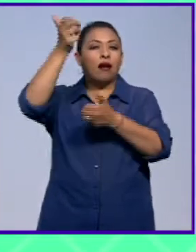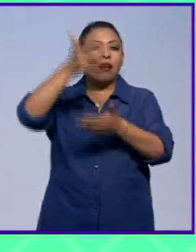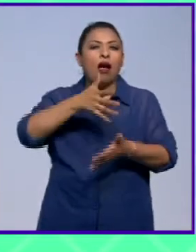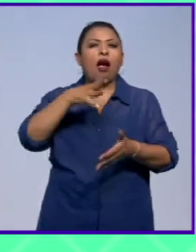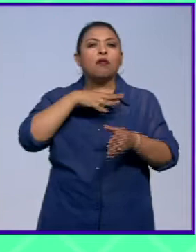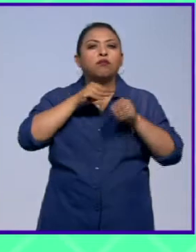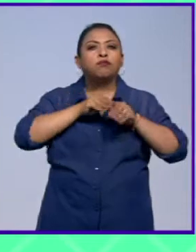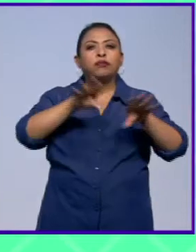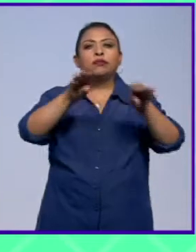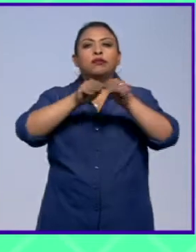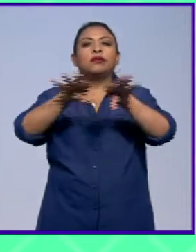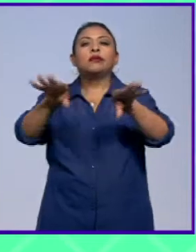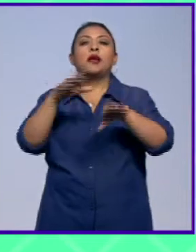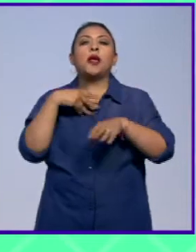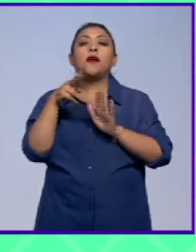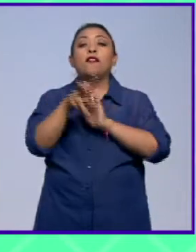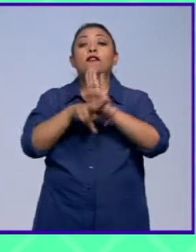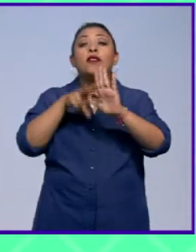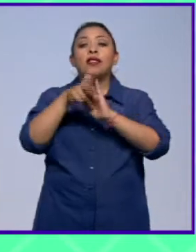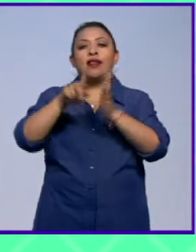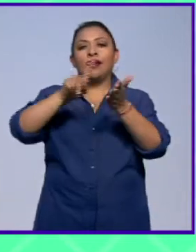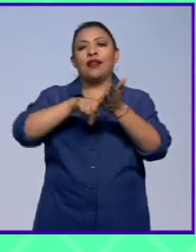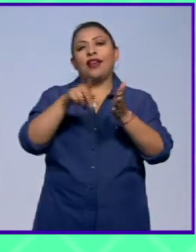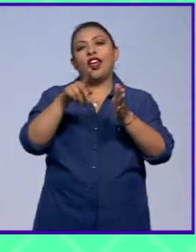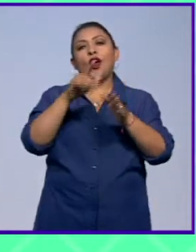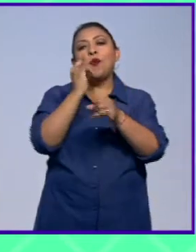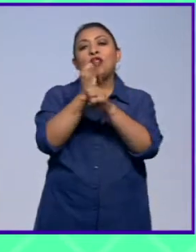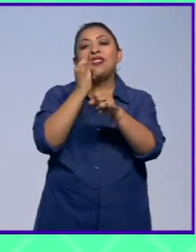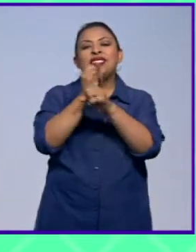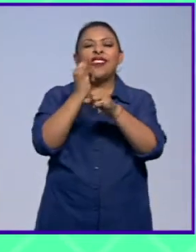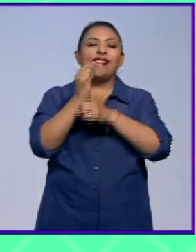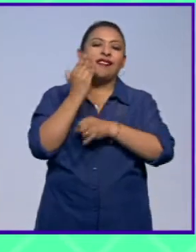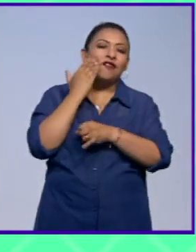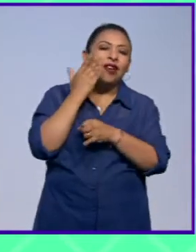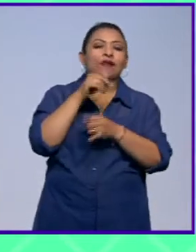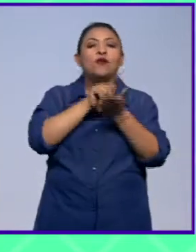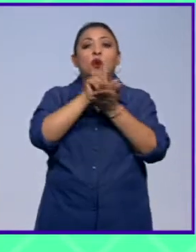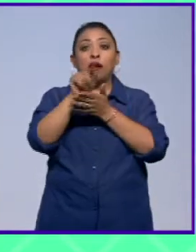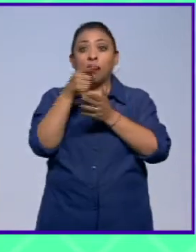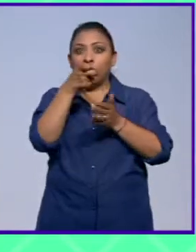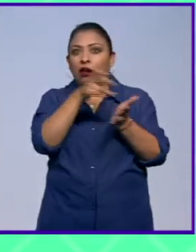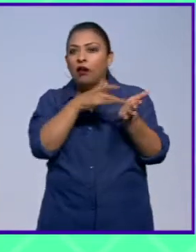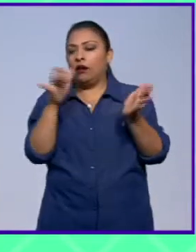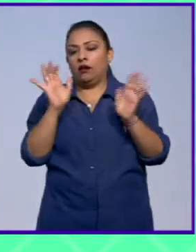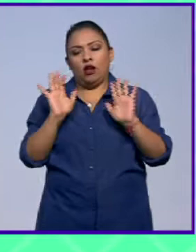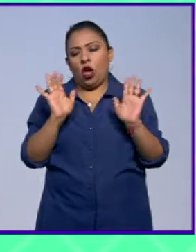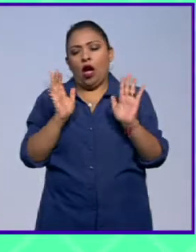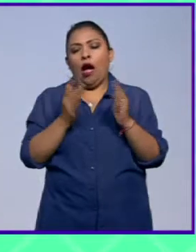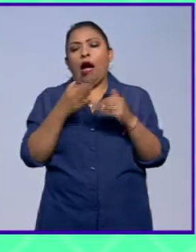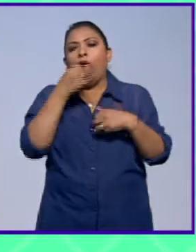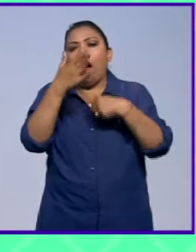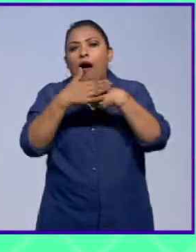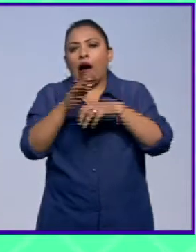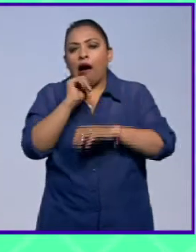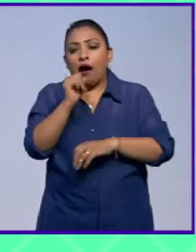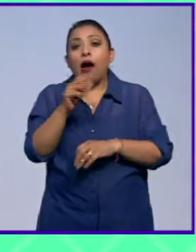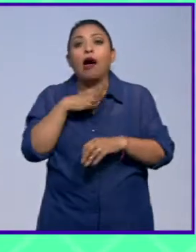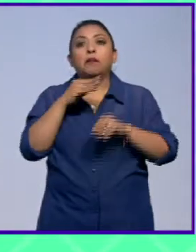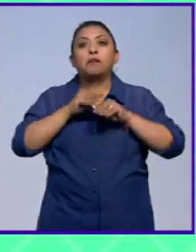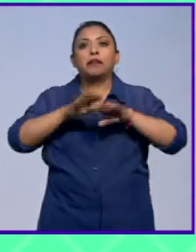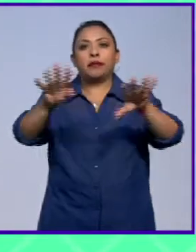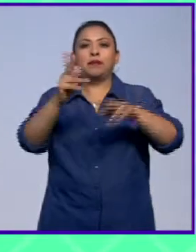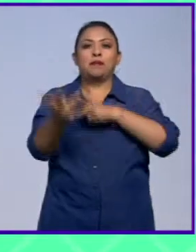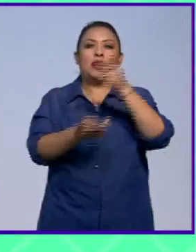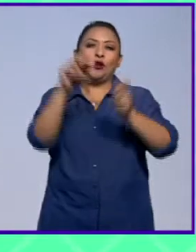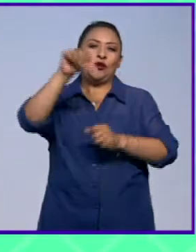está circulando un video en las redes. Y de hecho, a partir del mismo, no les anticipamos más, detonamos